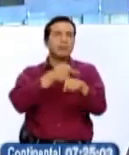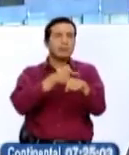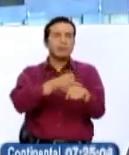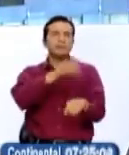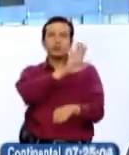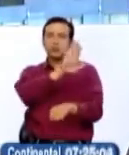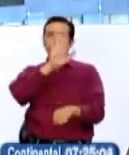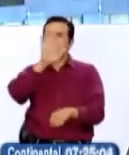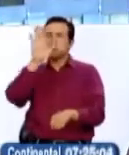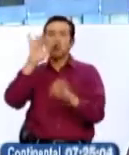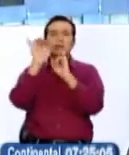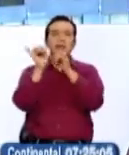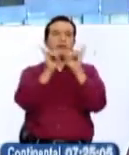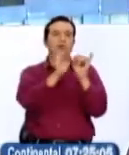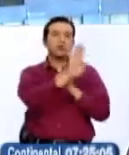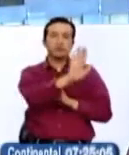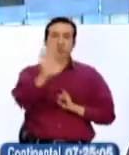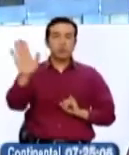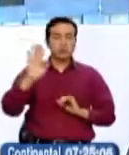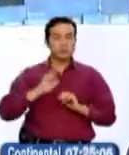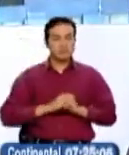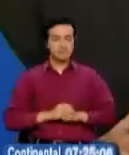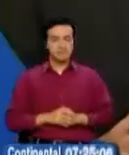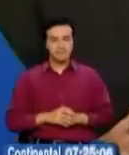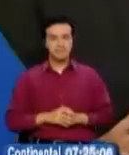aquel que debería ser, sino el mundo que es.